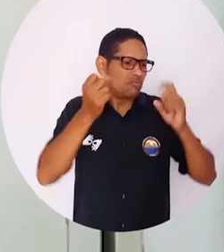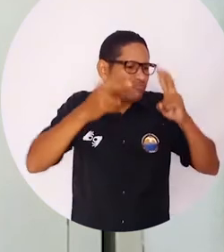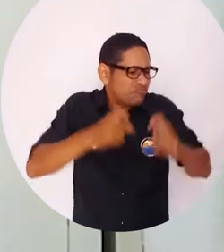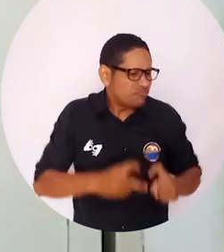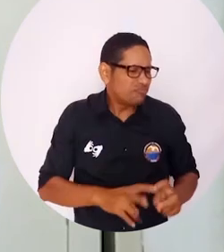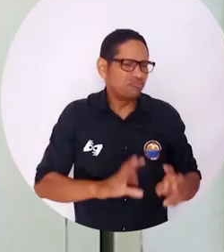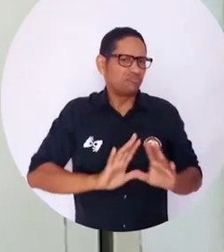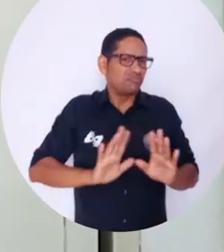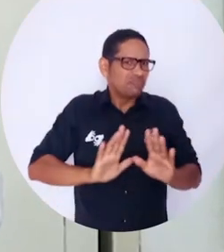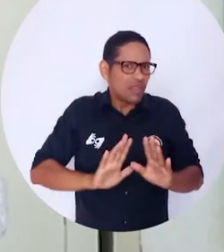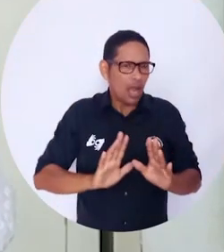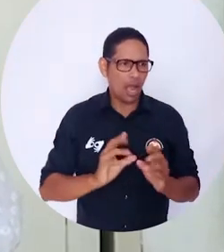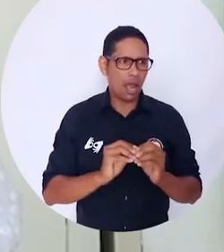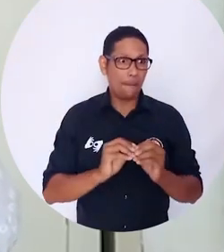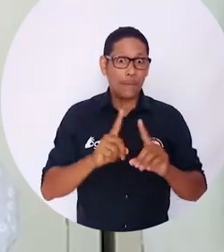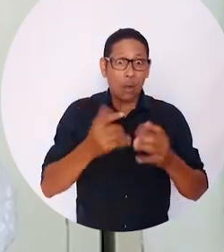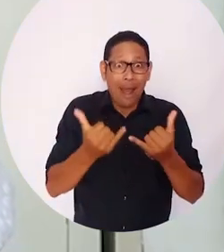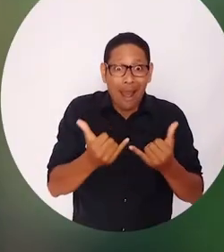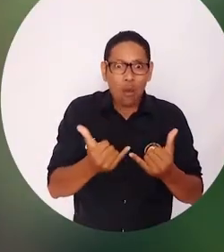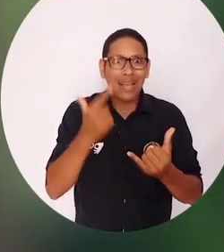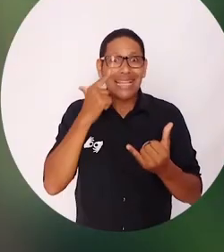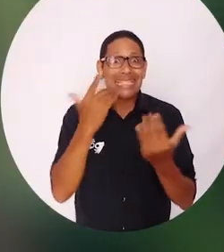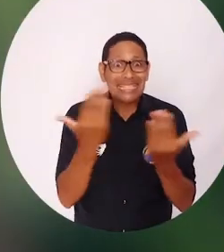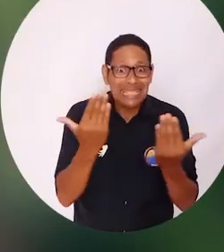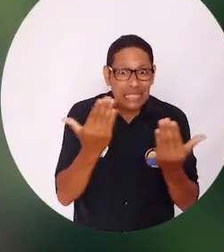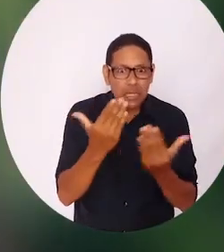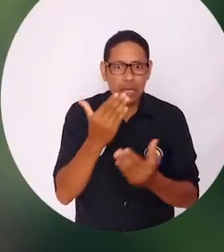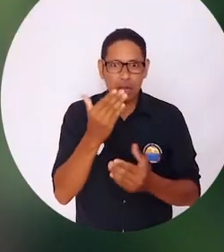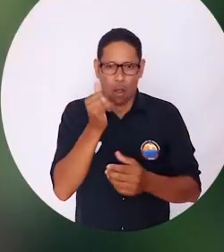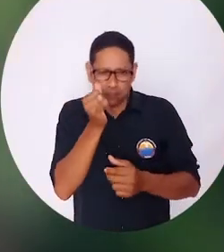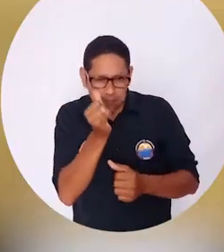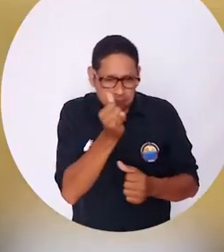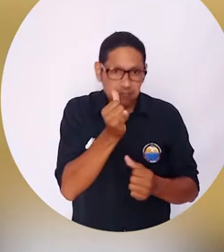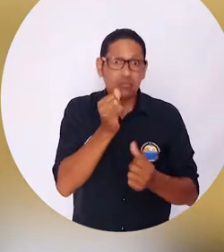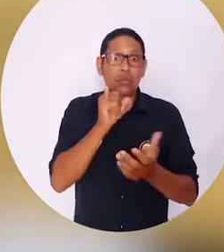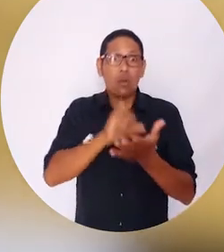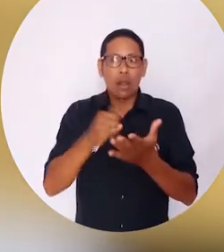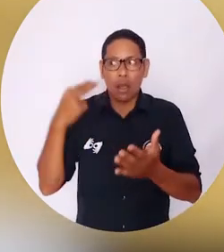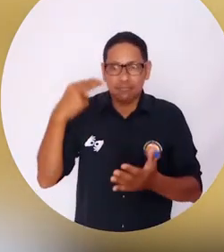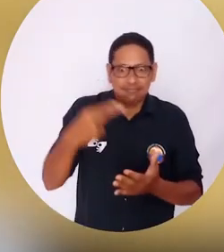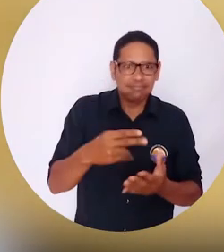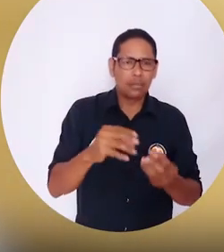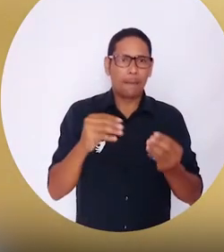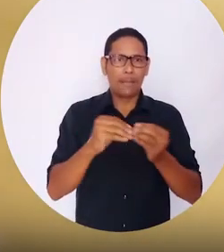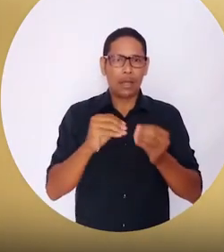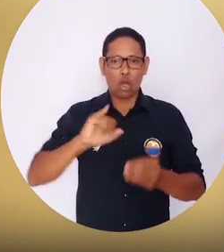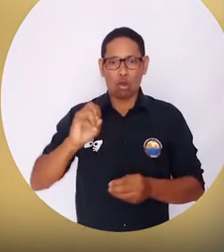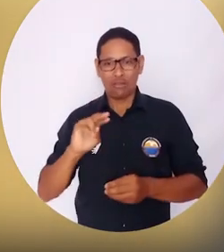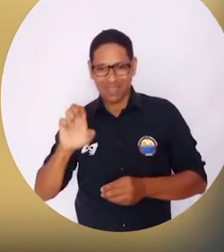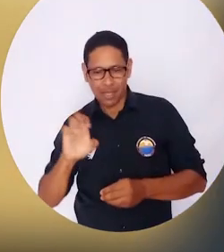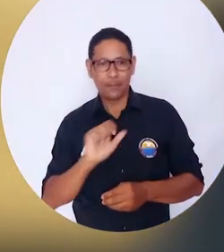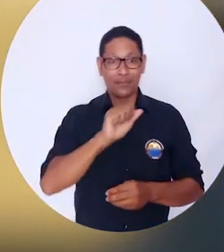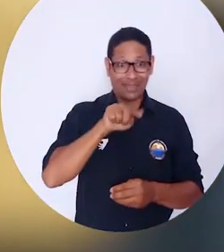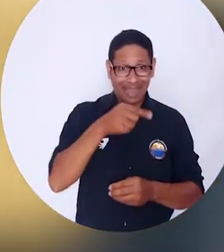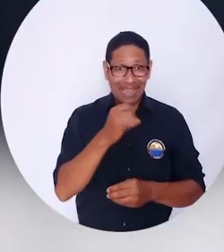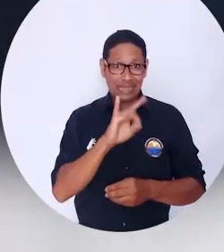audiovisual o del cine con documentales. Jorge como director de Lumbalú y Engie como productora han alcanzado el reconocimiento